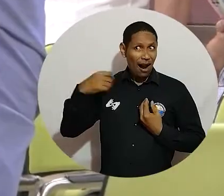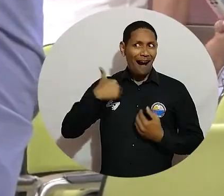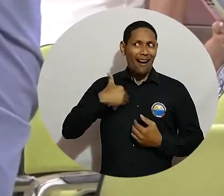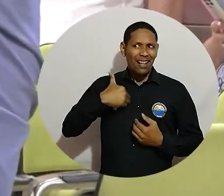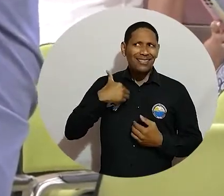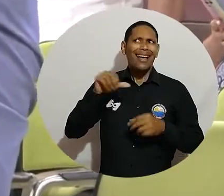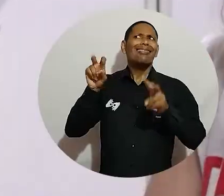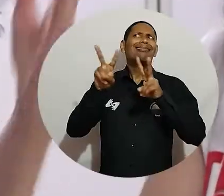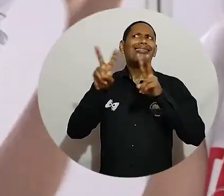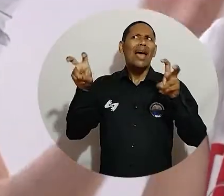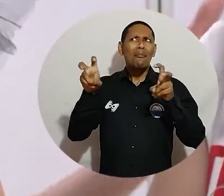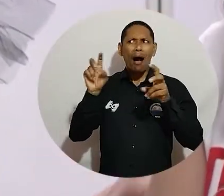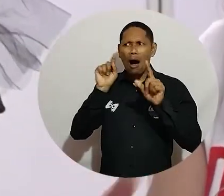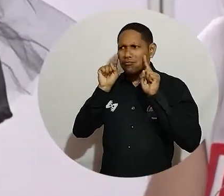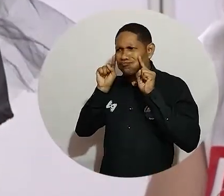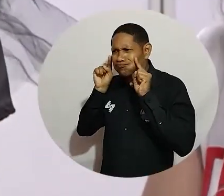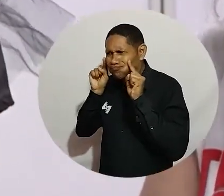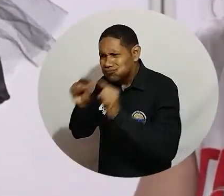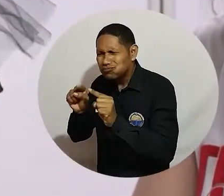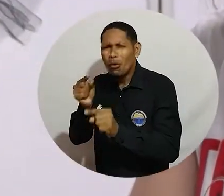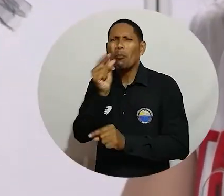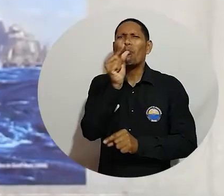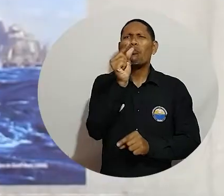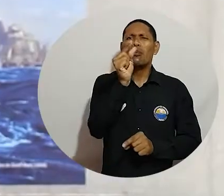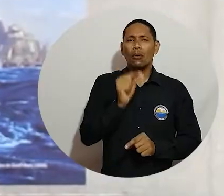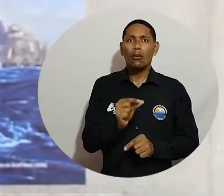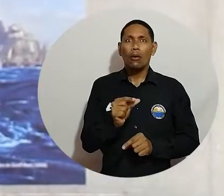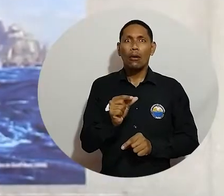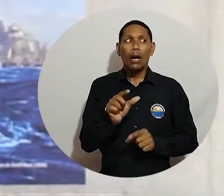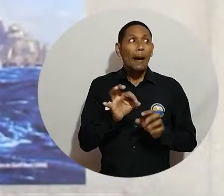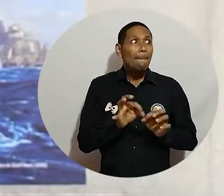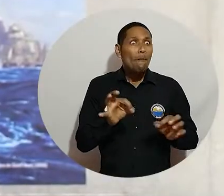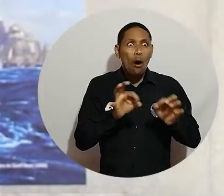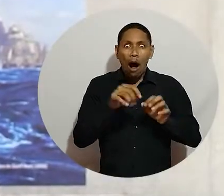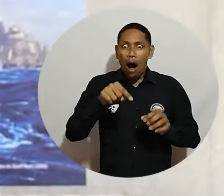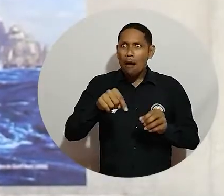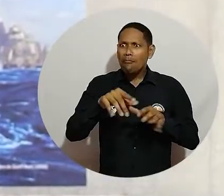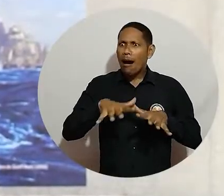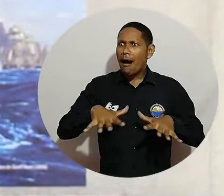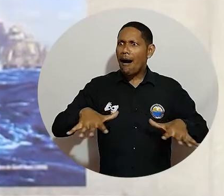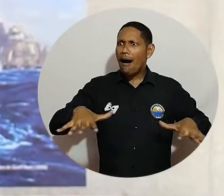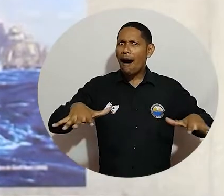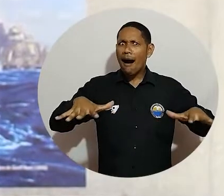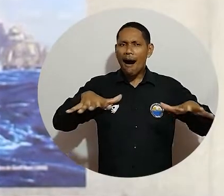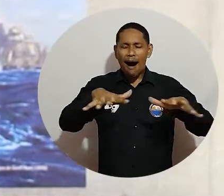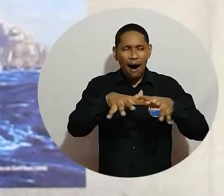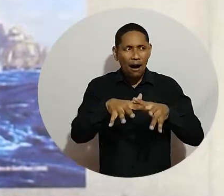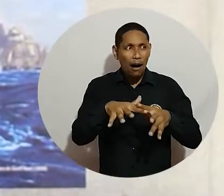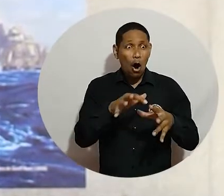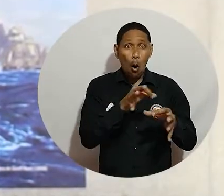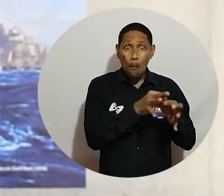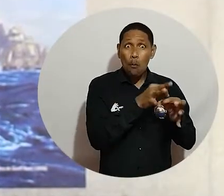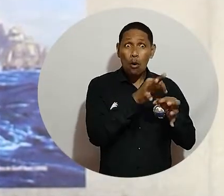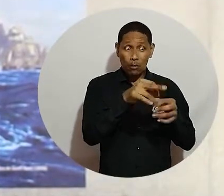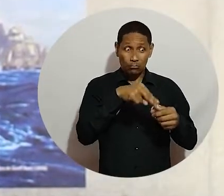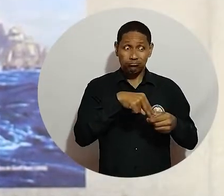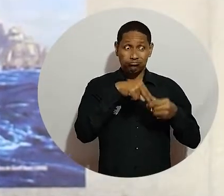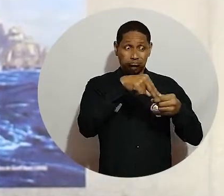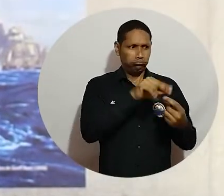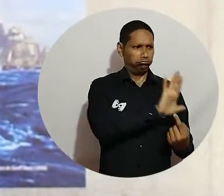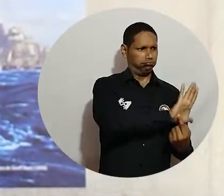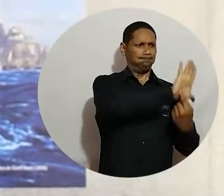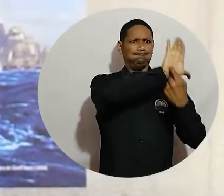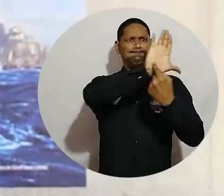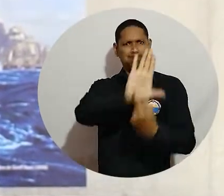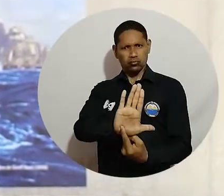se aborda muy poco. Estar en un campo en donde hay naturaleza, en donde se le entrega la posibilidad a los pueblos indígenas